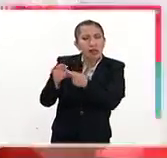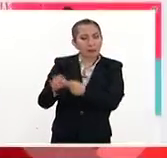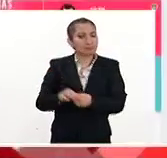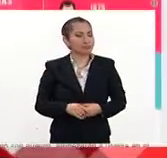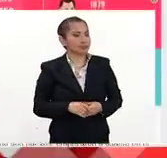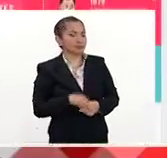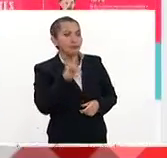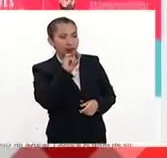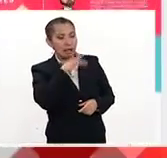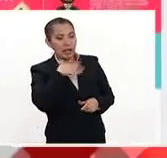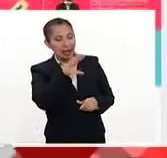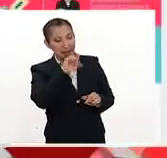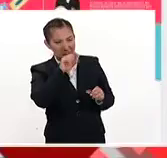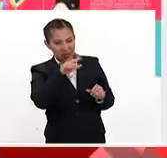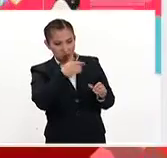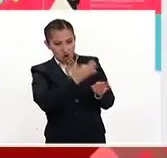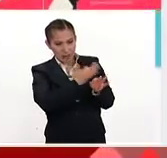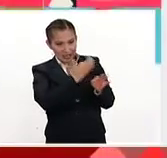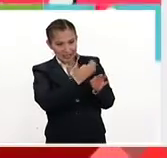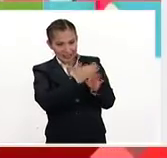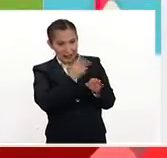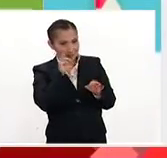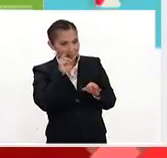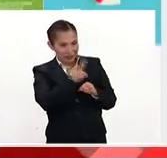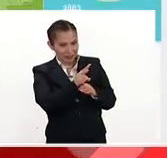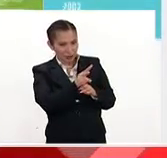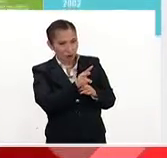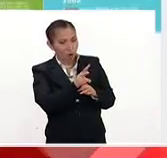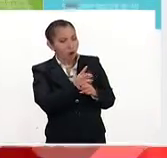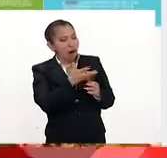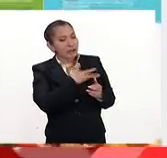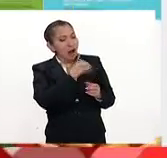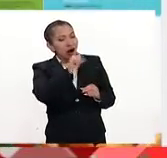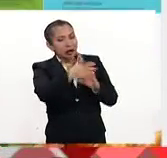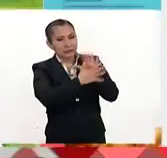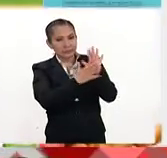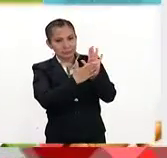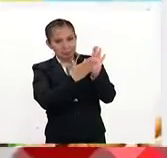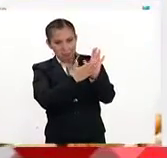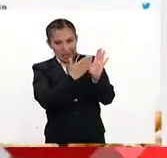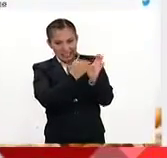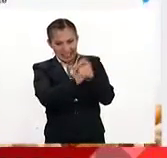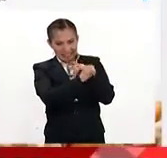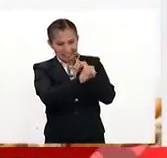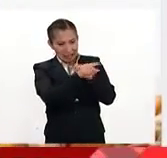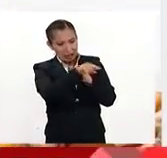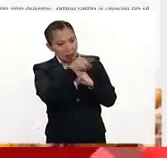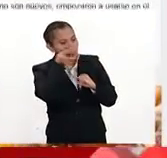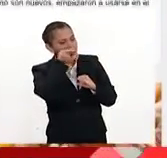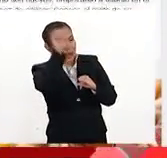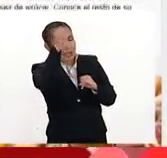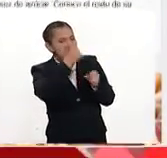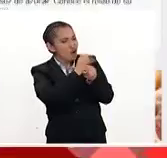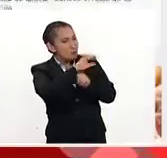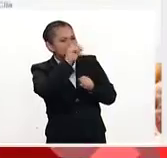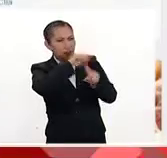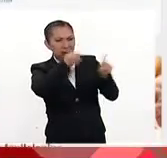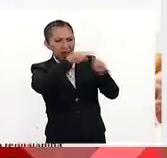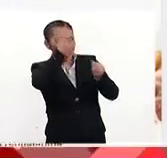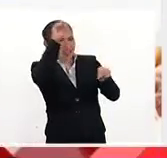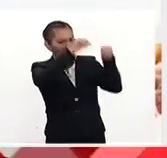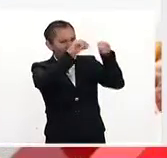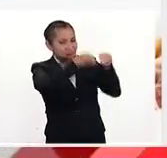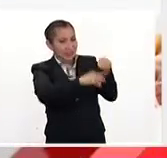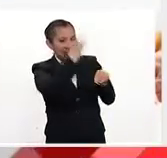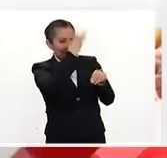Bueno, sí, además de los canales como los que estamos ahorita, tenemos en la página de Internet una cantidad de información y tenemos